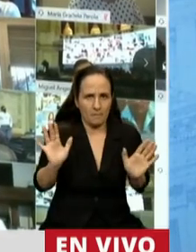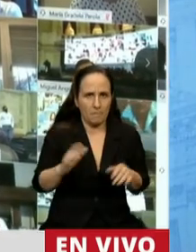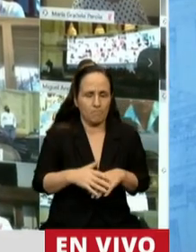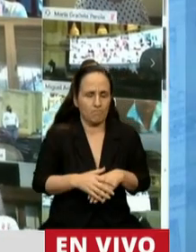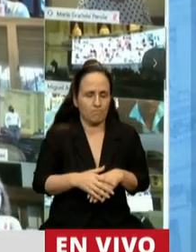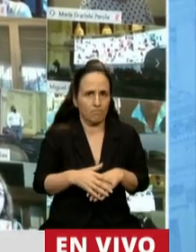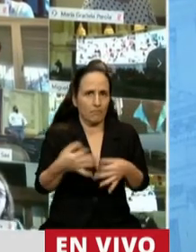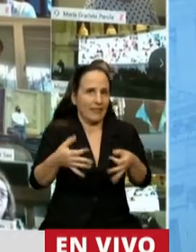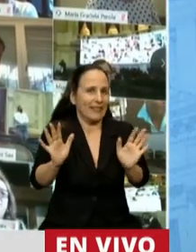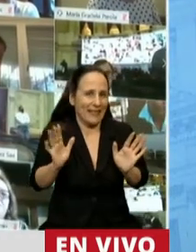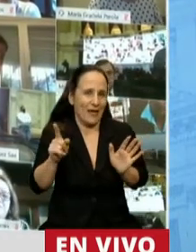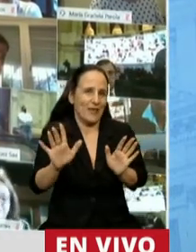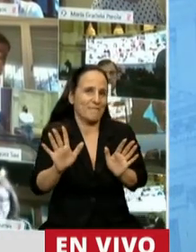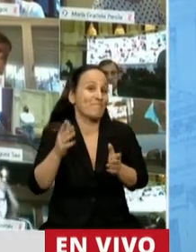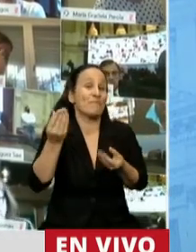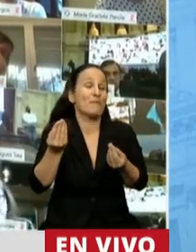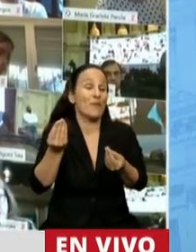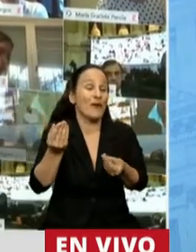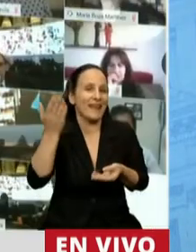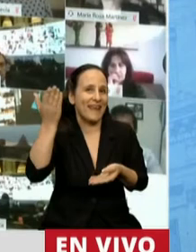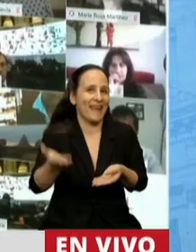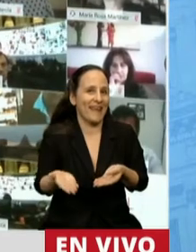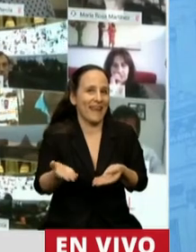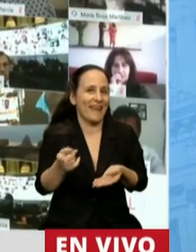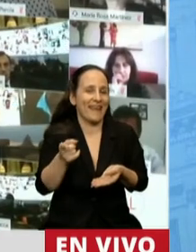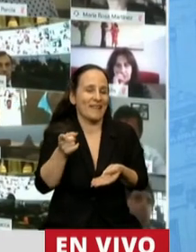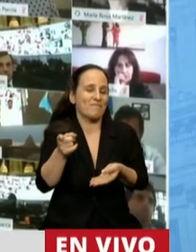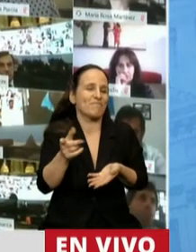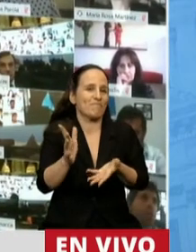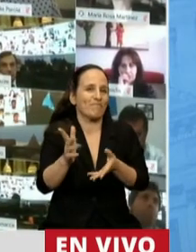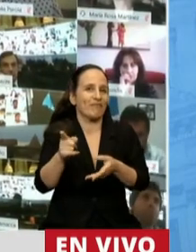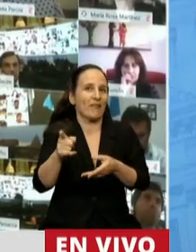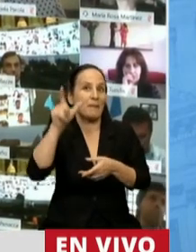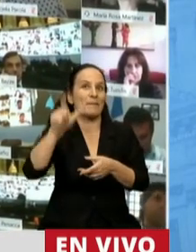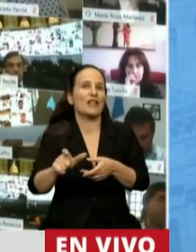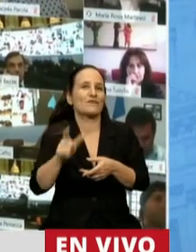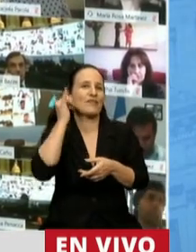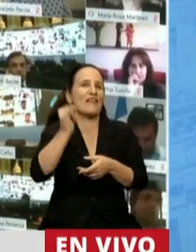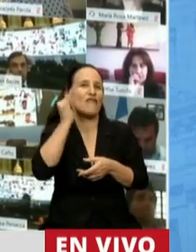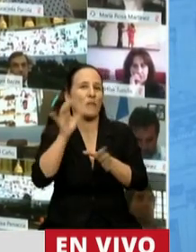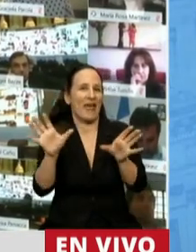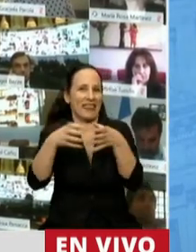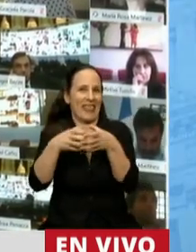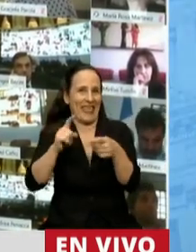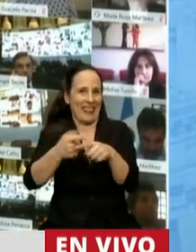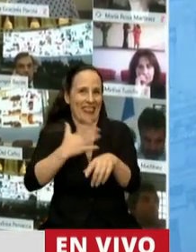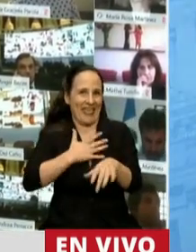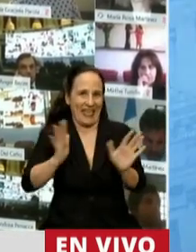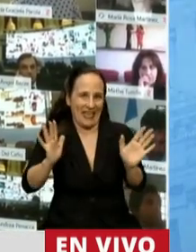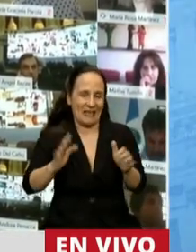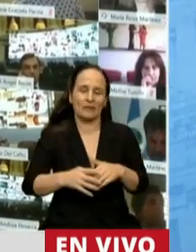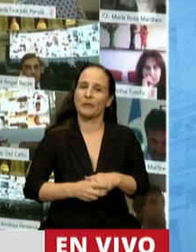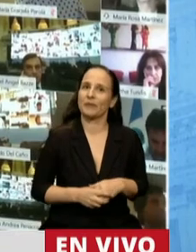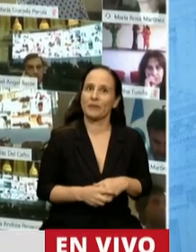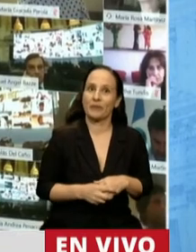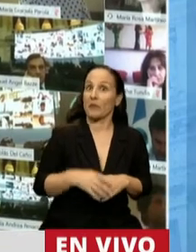me parece lógico y me parece necesario. Atento que era una de las informantes de nuestro bloque. Hoy,